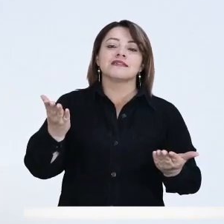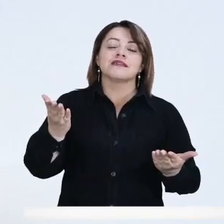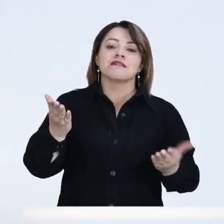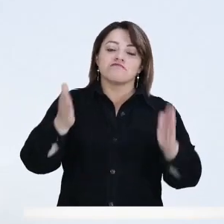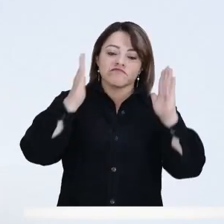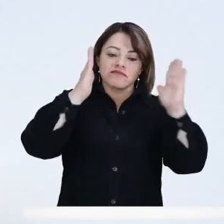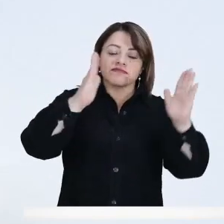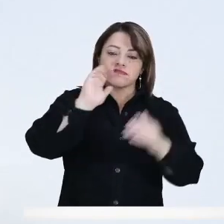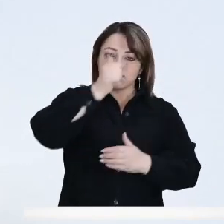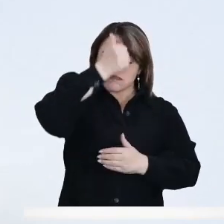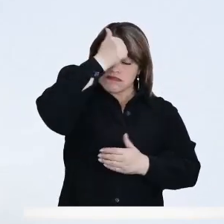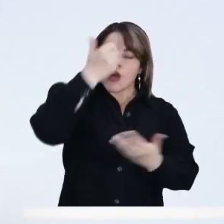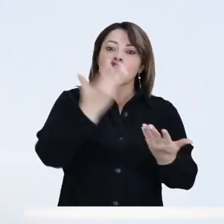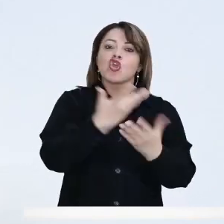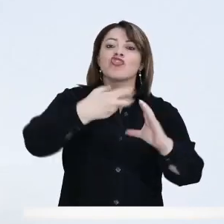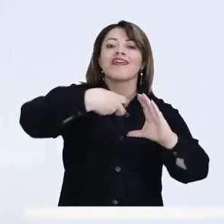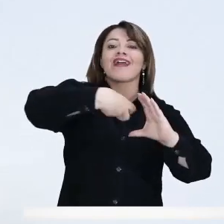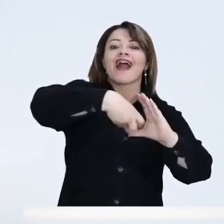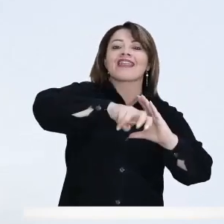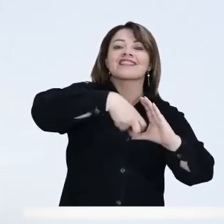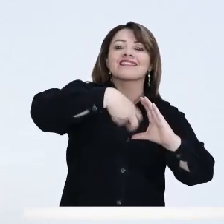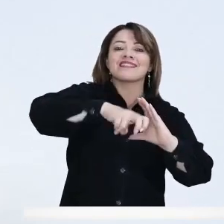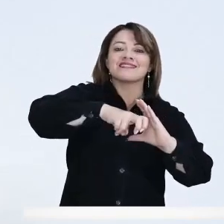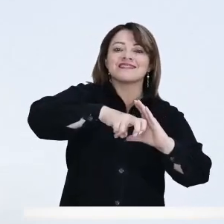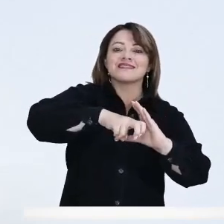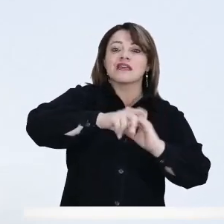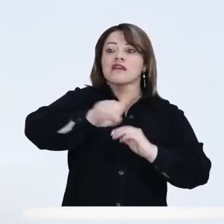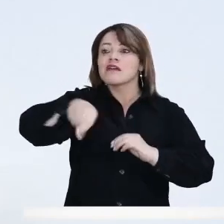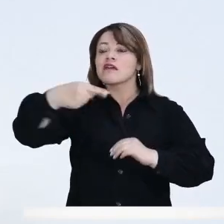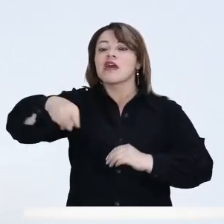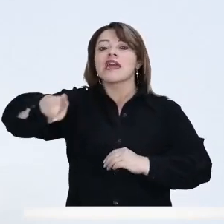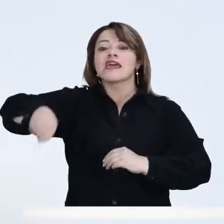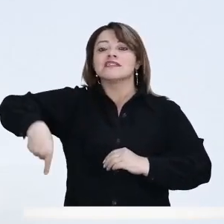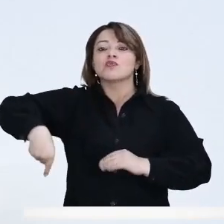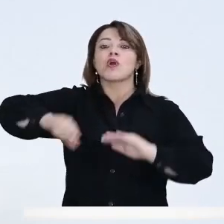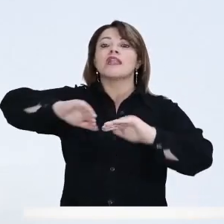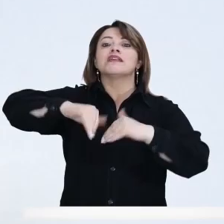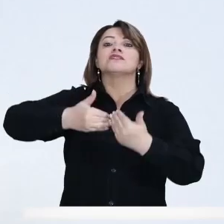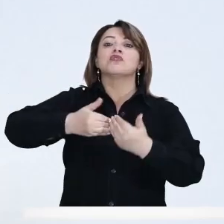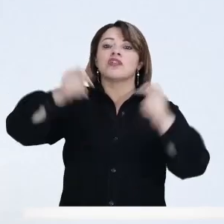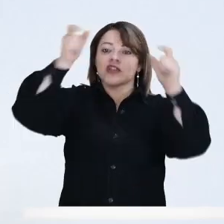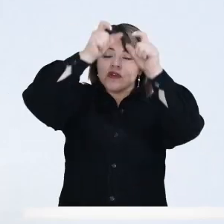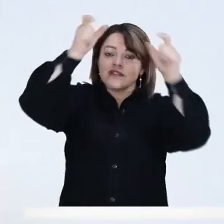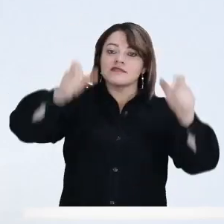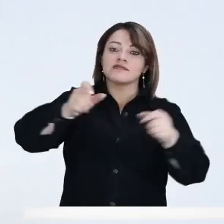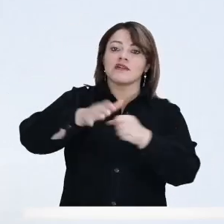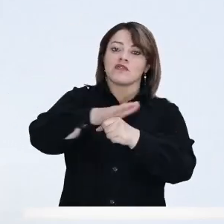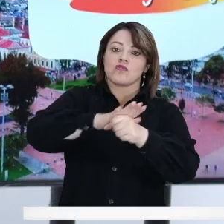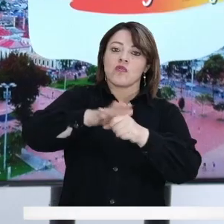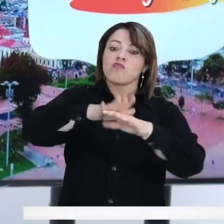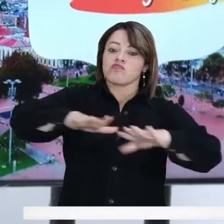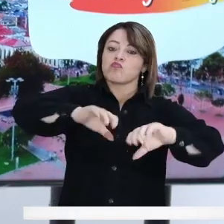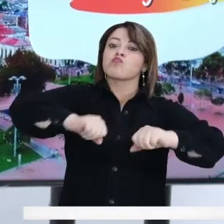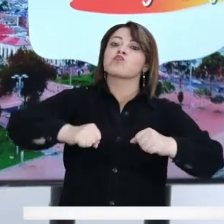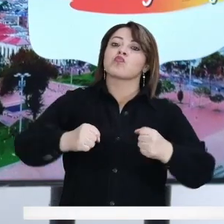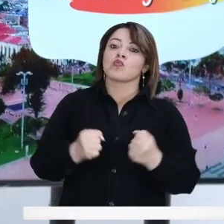en los jardines y en las escuelas y colegios públicos de la ciudad.